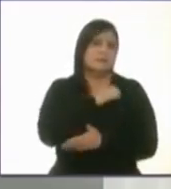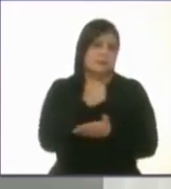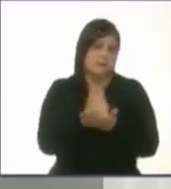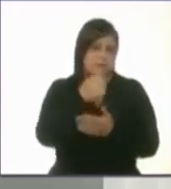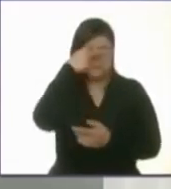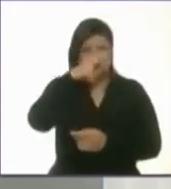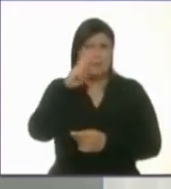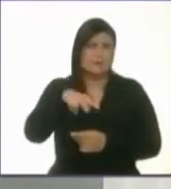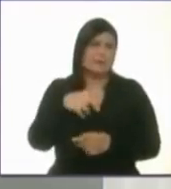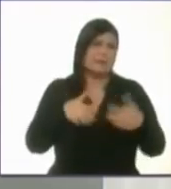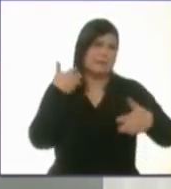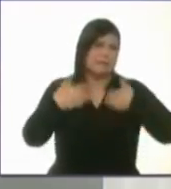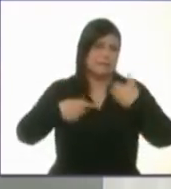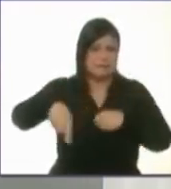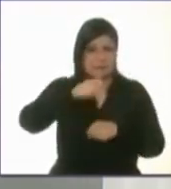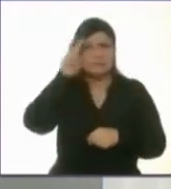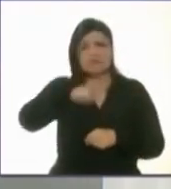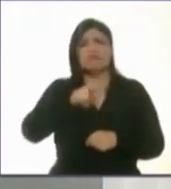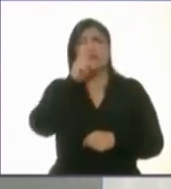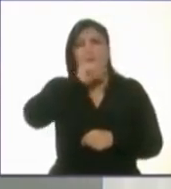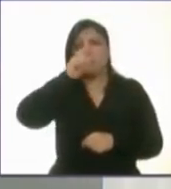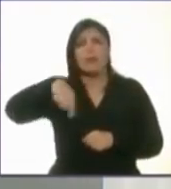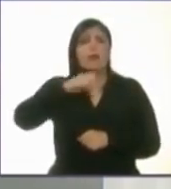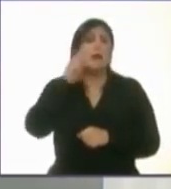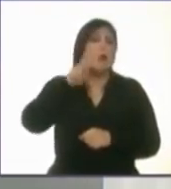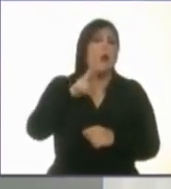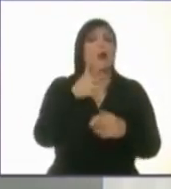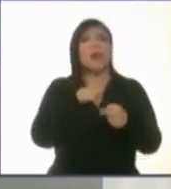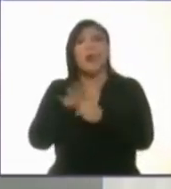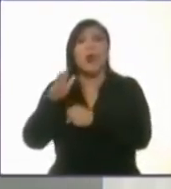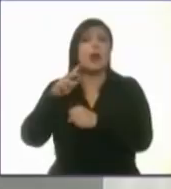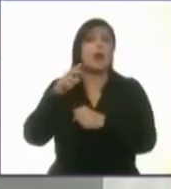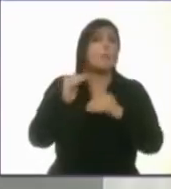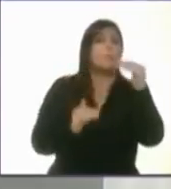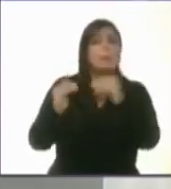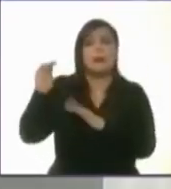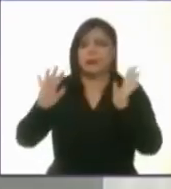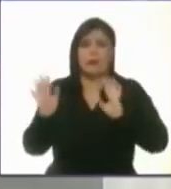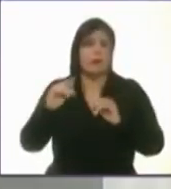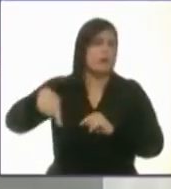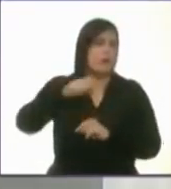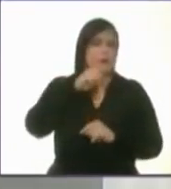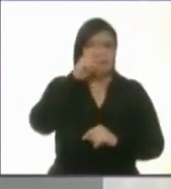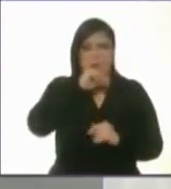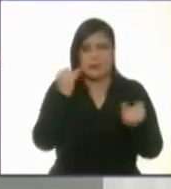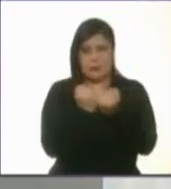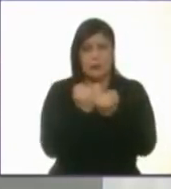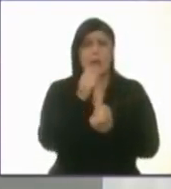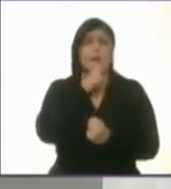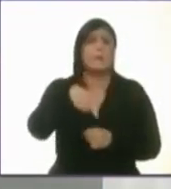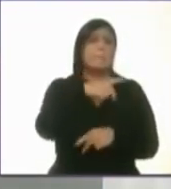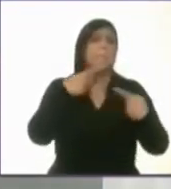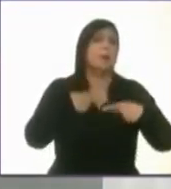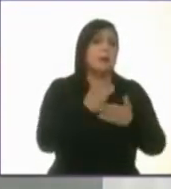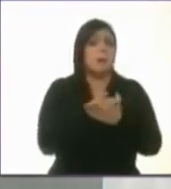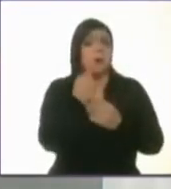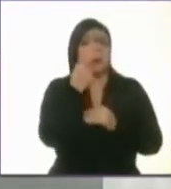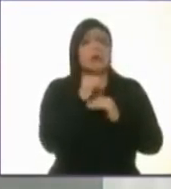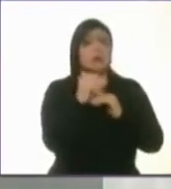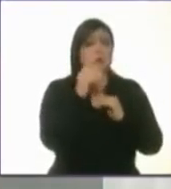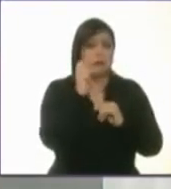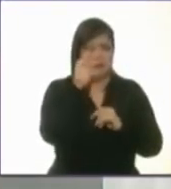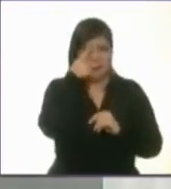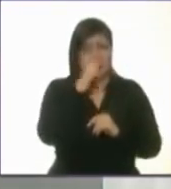afectan igual a todos, por igual, sin ningún tipo de distinciones. Los hogares en México que ganan hasta un salario mínimo mensual están